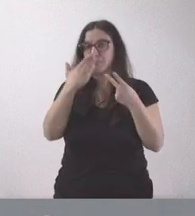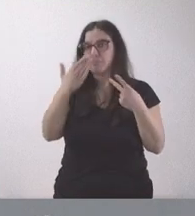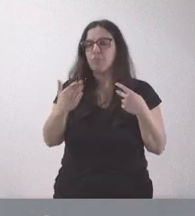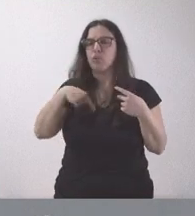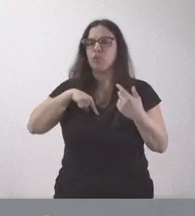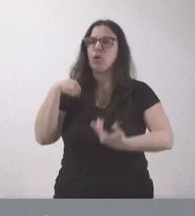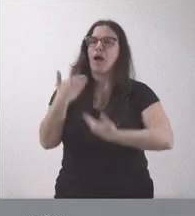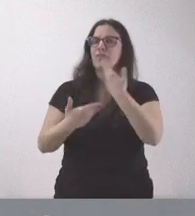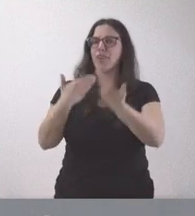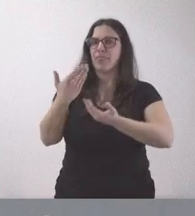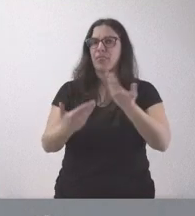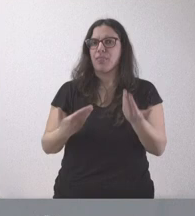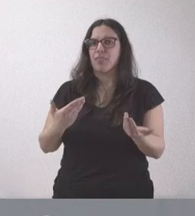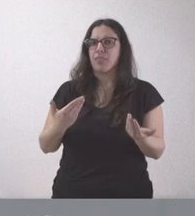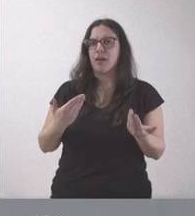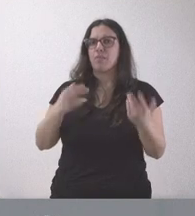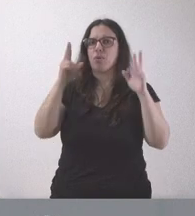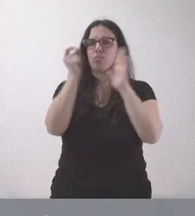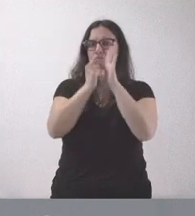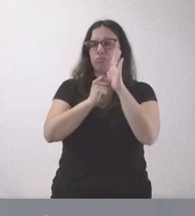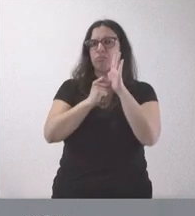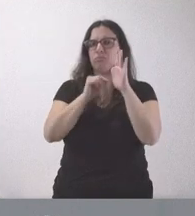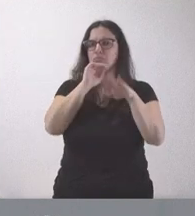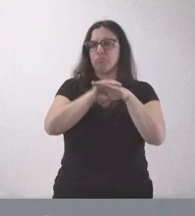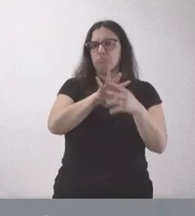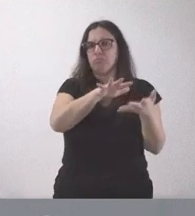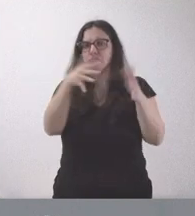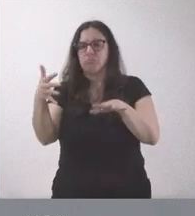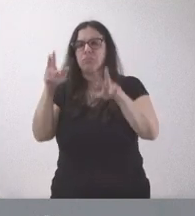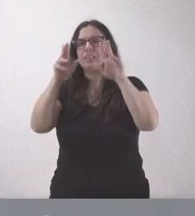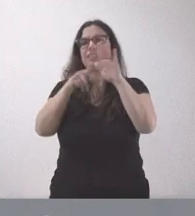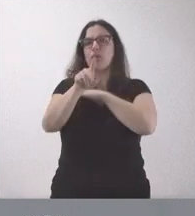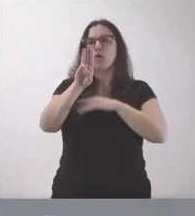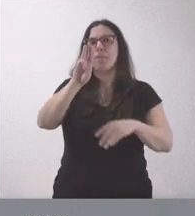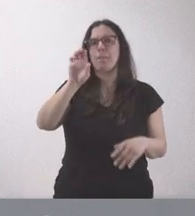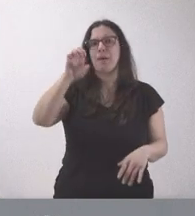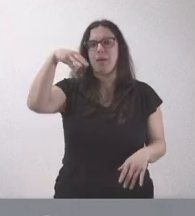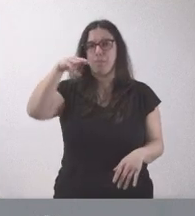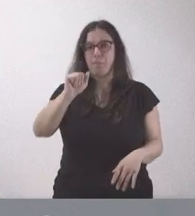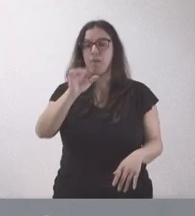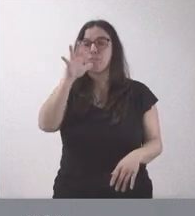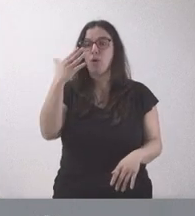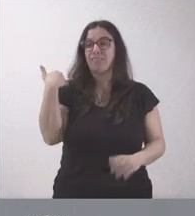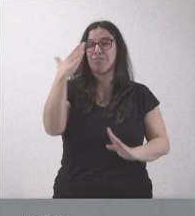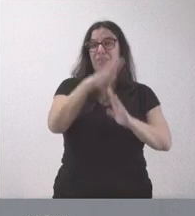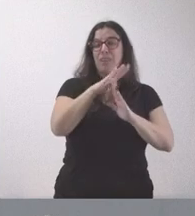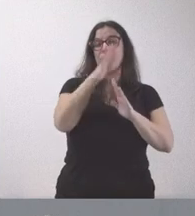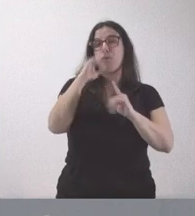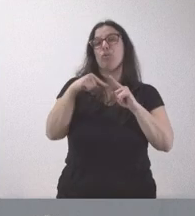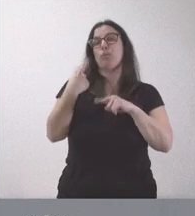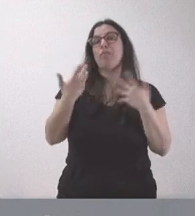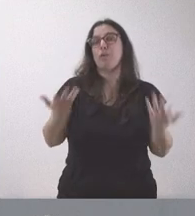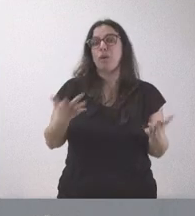vamos avanzando en los términos previstos en el desarrollo del PEMA, una vez que se desbloquearon la parálisis que se produjo como consecuencia